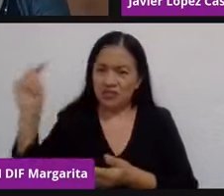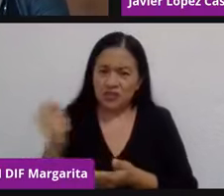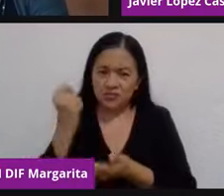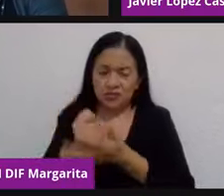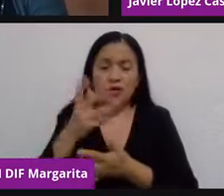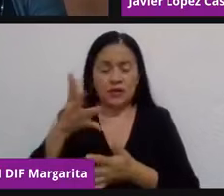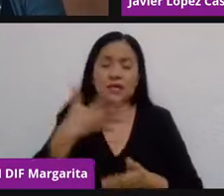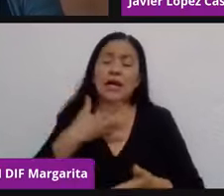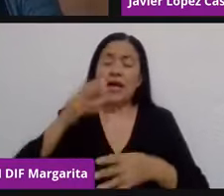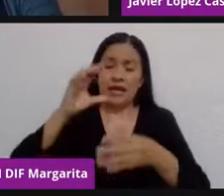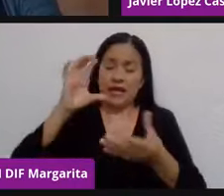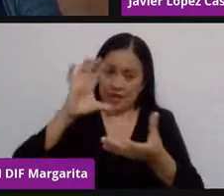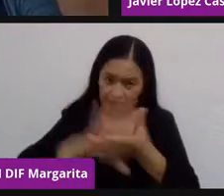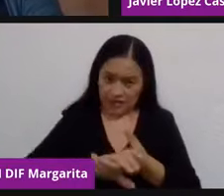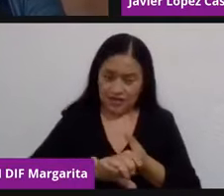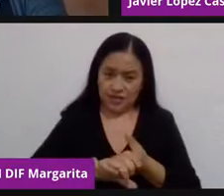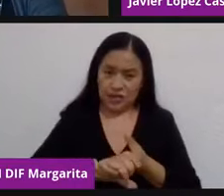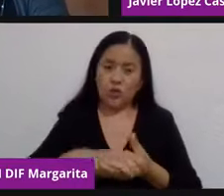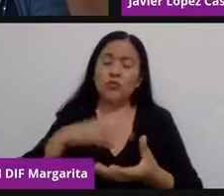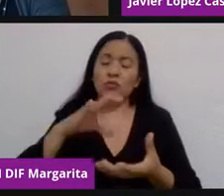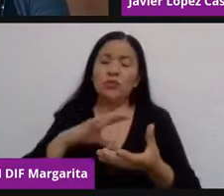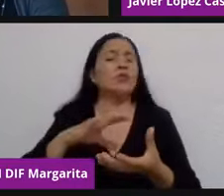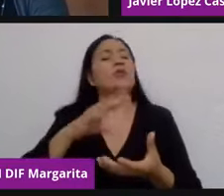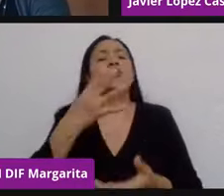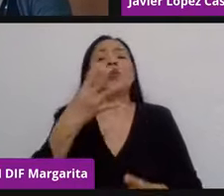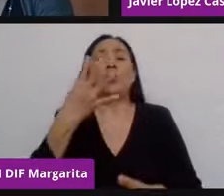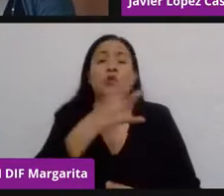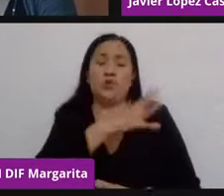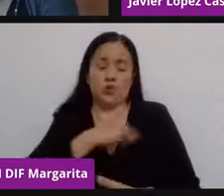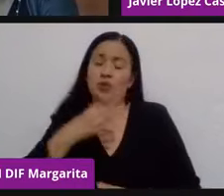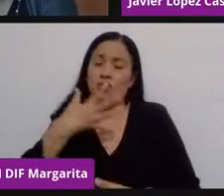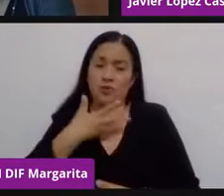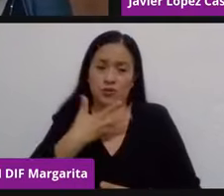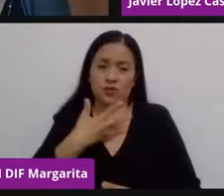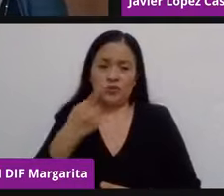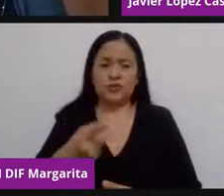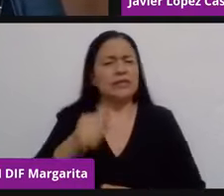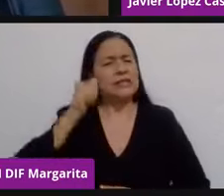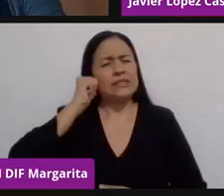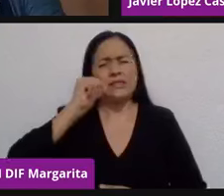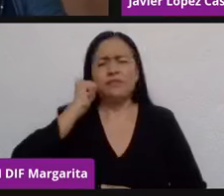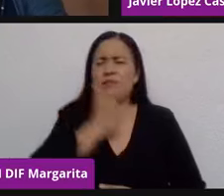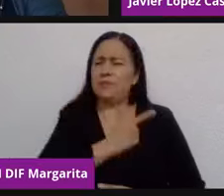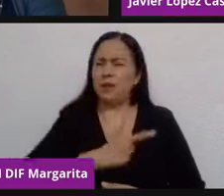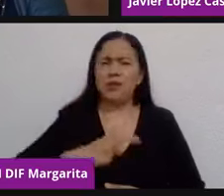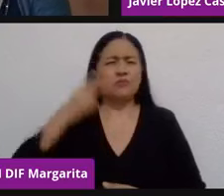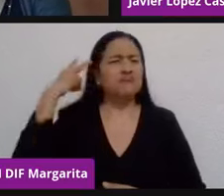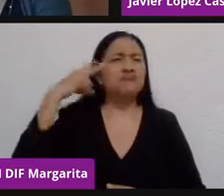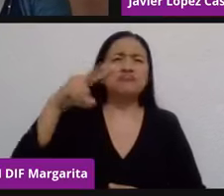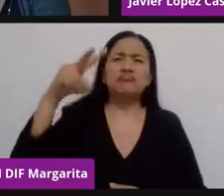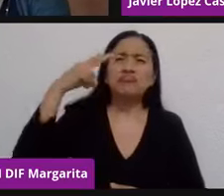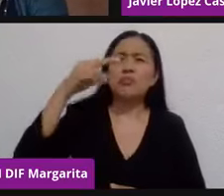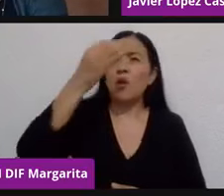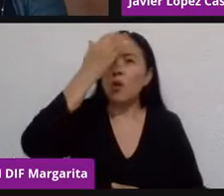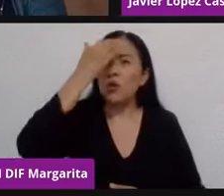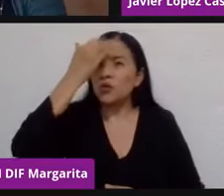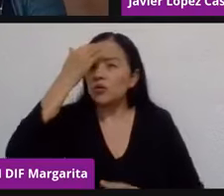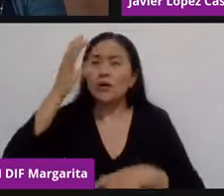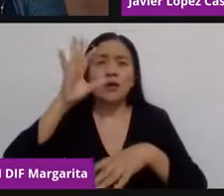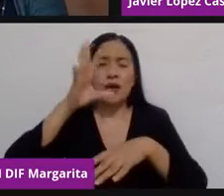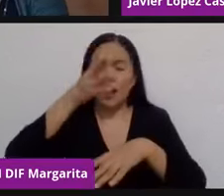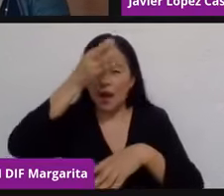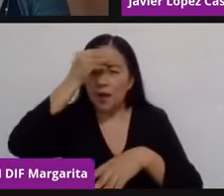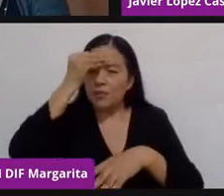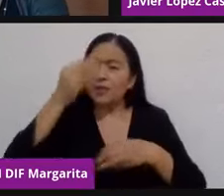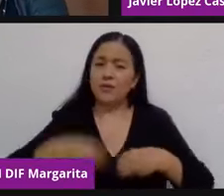Casado y padre de familia de cuatro hijos. Incansable entusiasta por viajar, descubrir, conocer, aprender y disfrutar de la